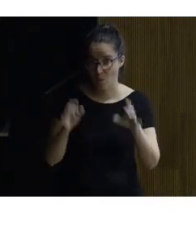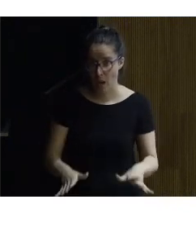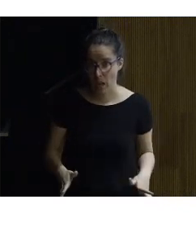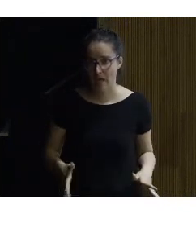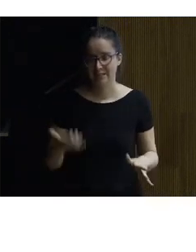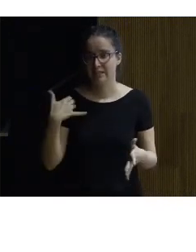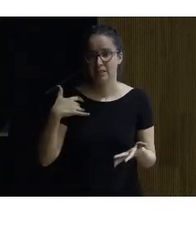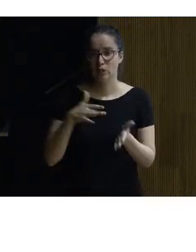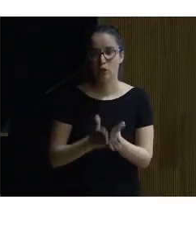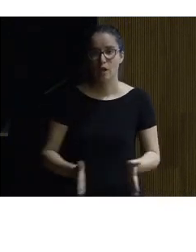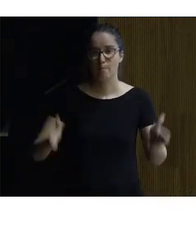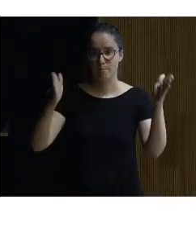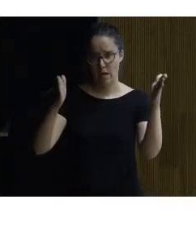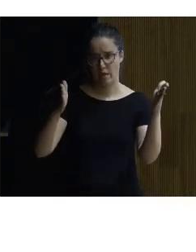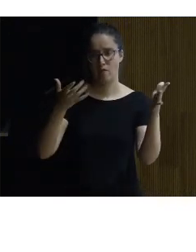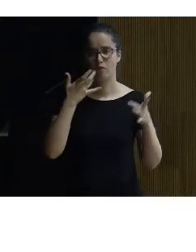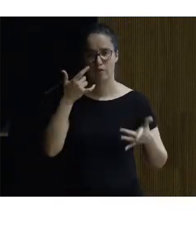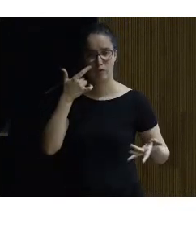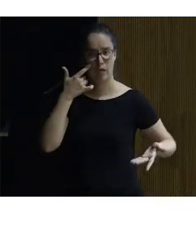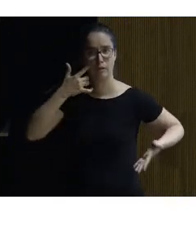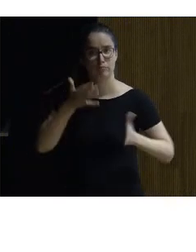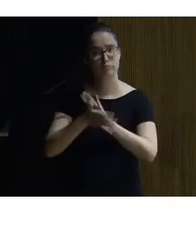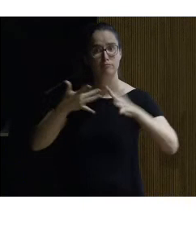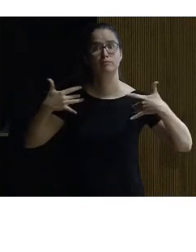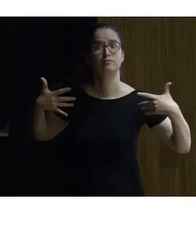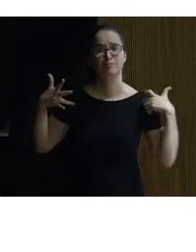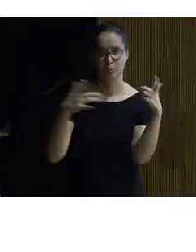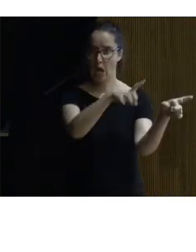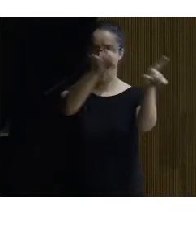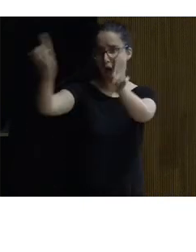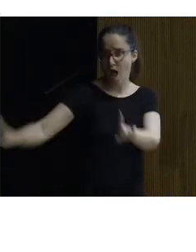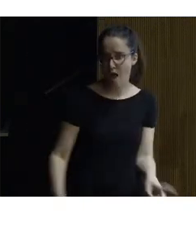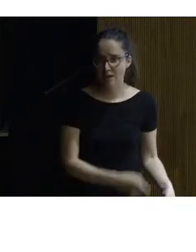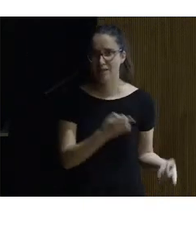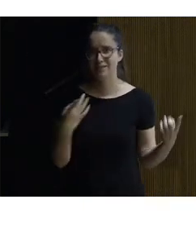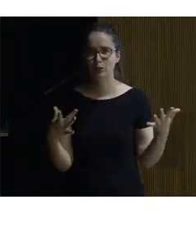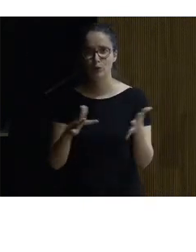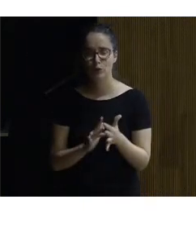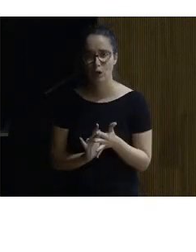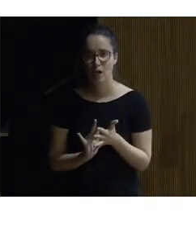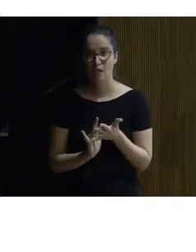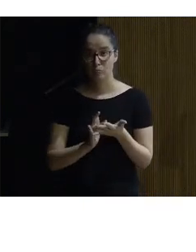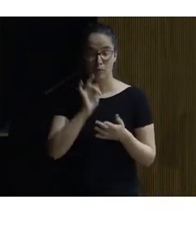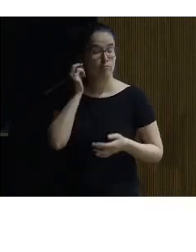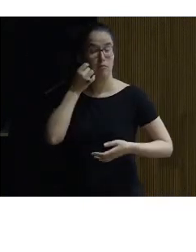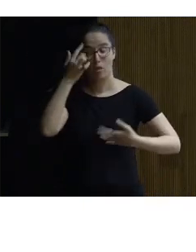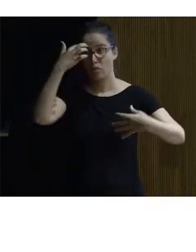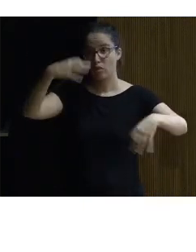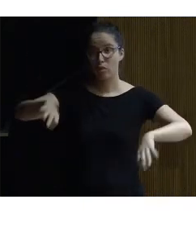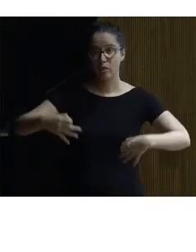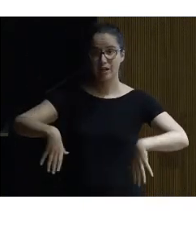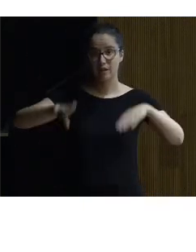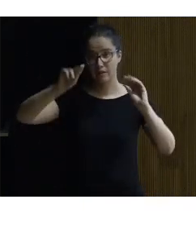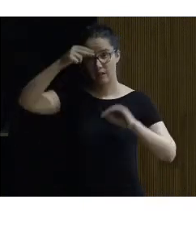ya estamos en el Valle de Loira fíjense que rápido hemos llegado ¿eh? y estamos sin darnos cuenta en el